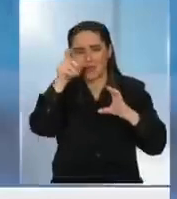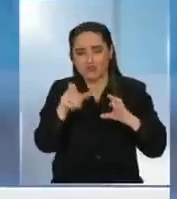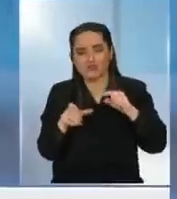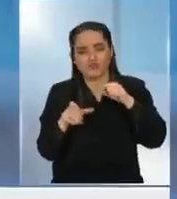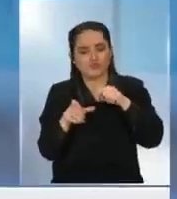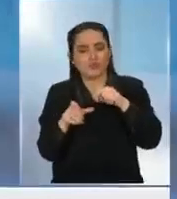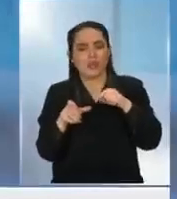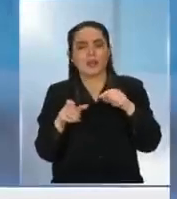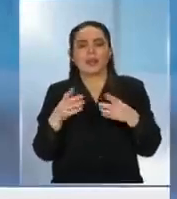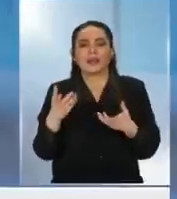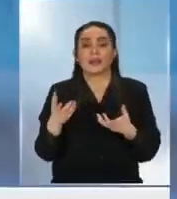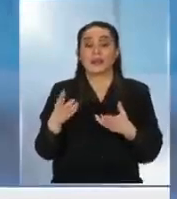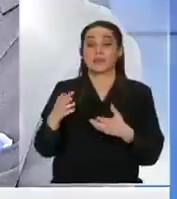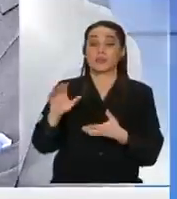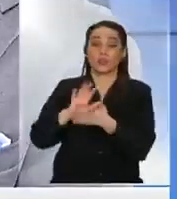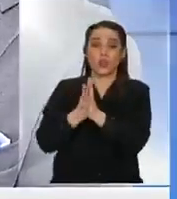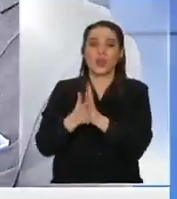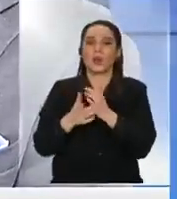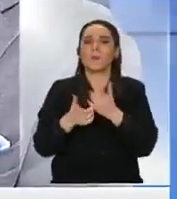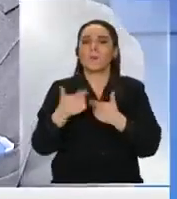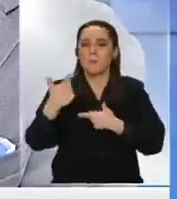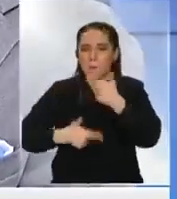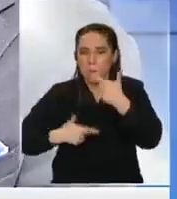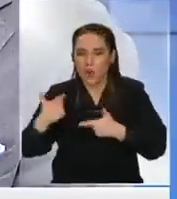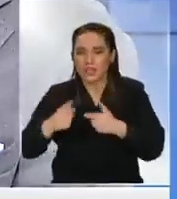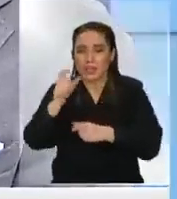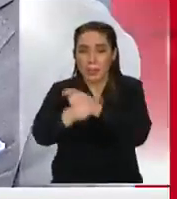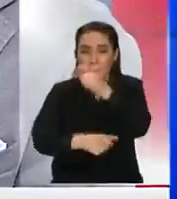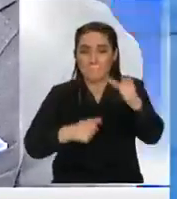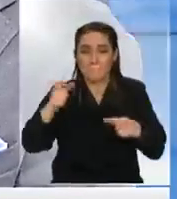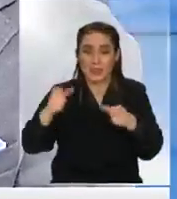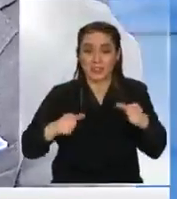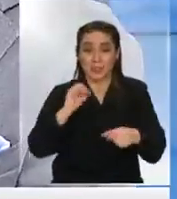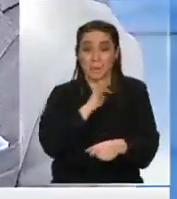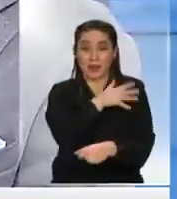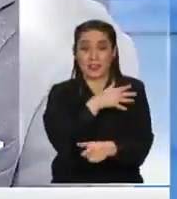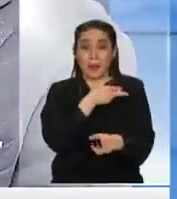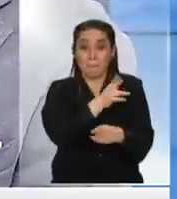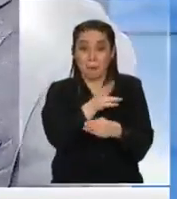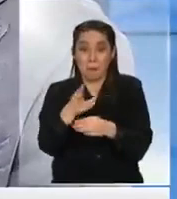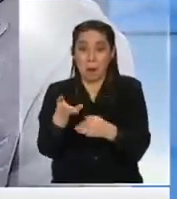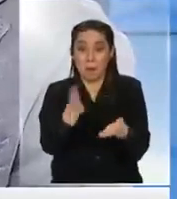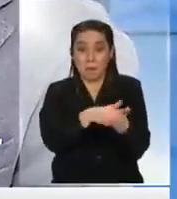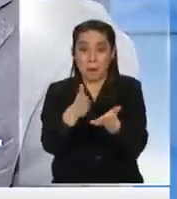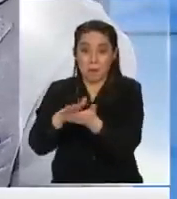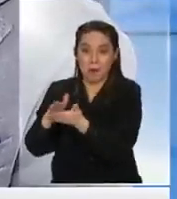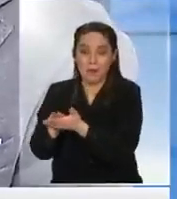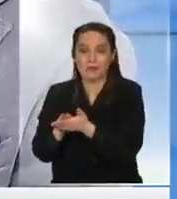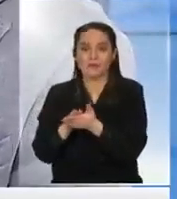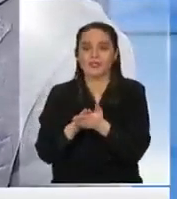políticas genocidas de Israel pero te doy un dato como diría Cramer te doy un dato ¿no?